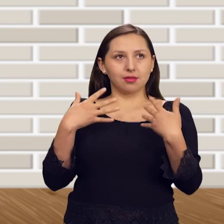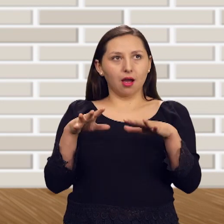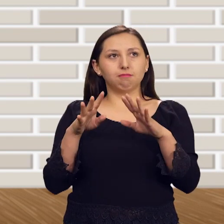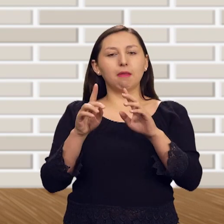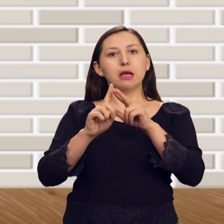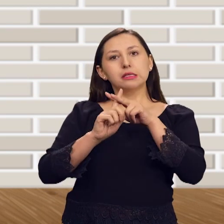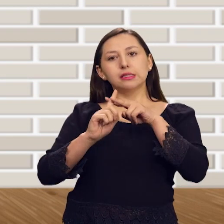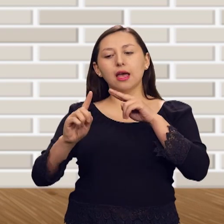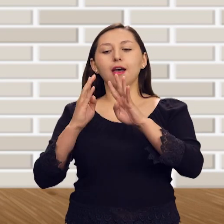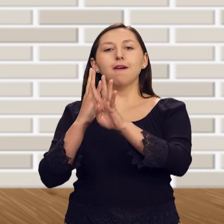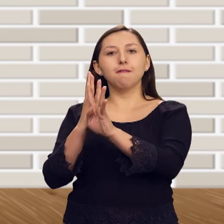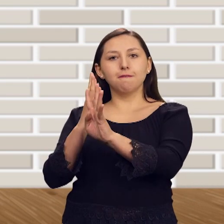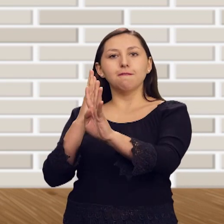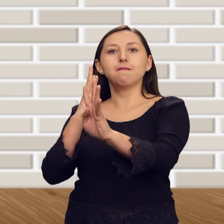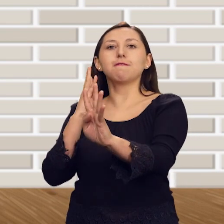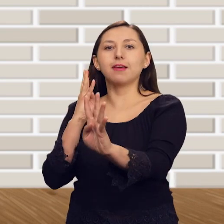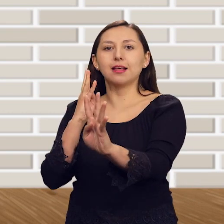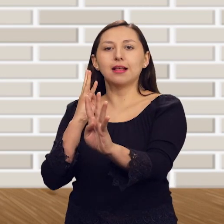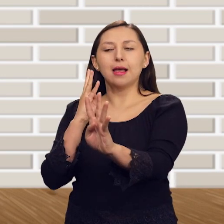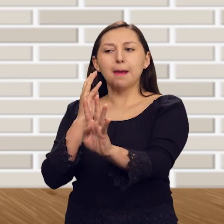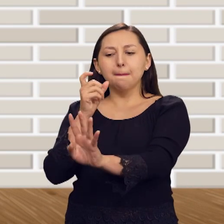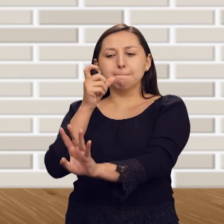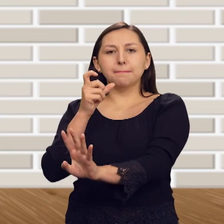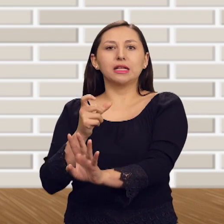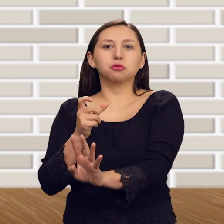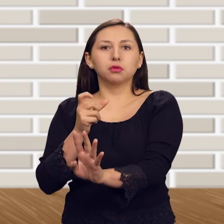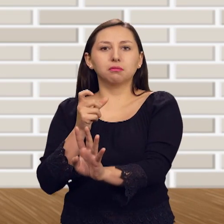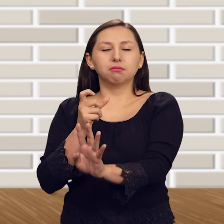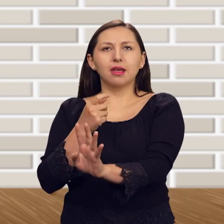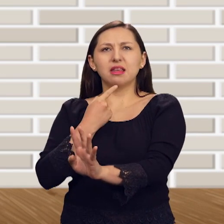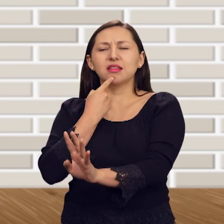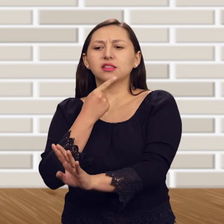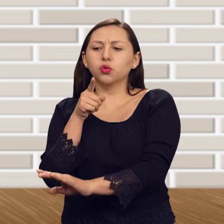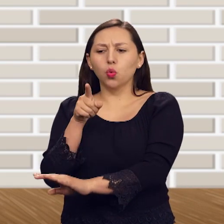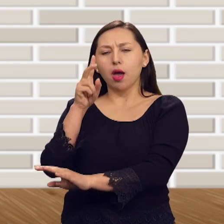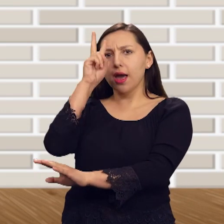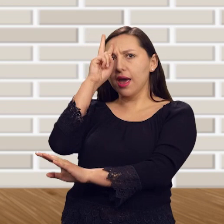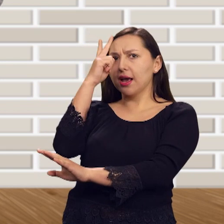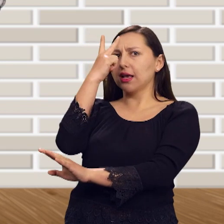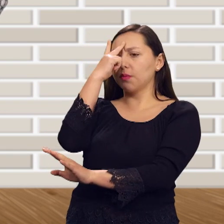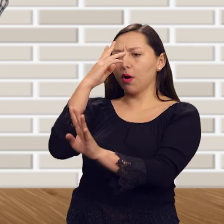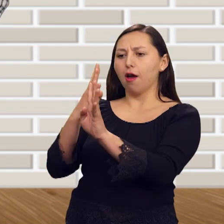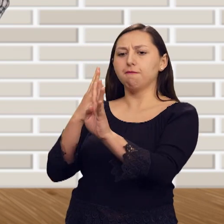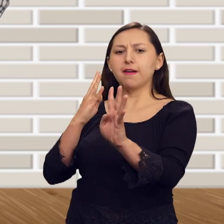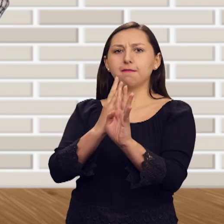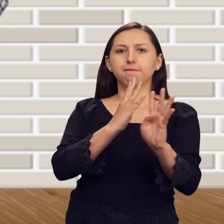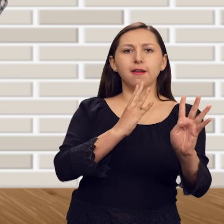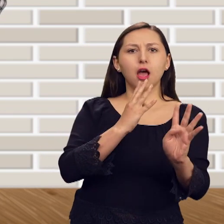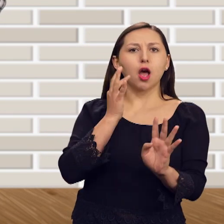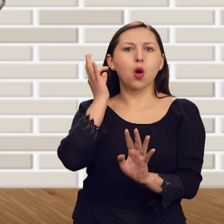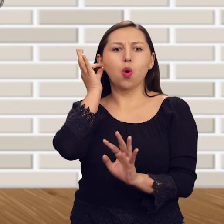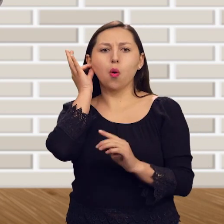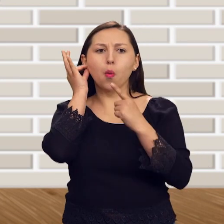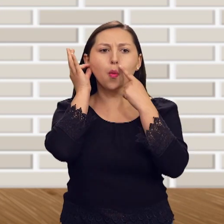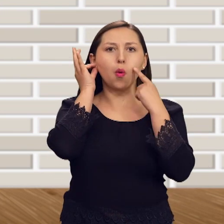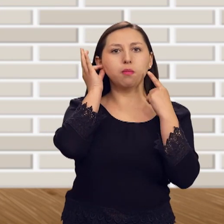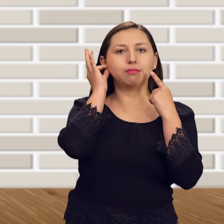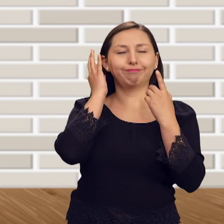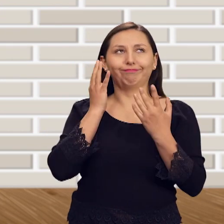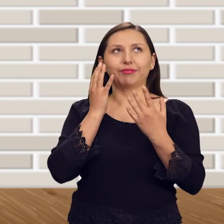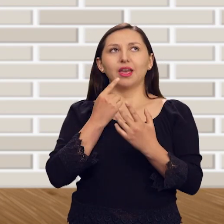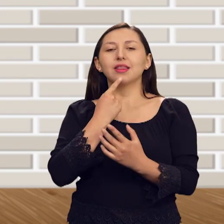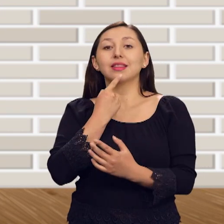fila de mujeres, una persona me dijo que estoy en la fila equivocada. Inmediatamente me di cuenta a qué se refería. La